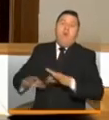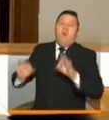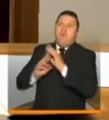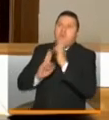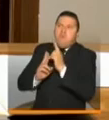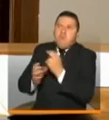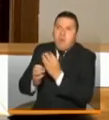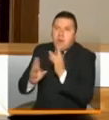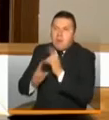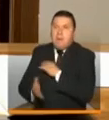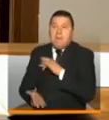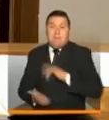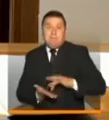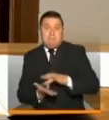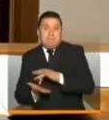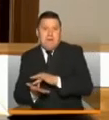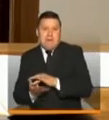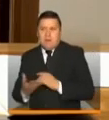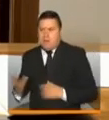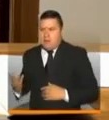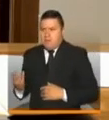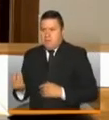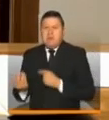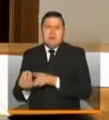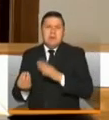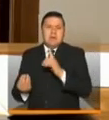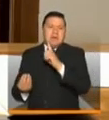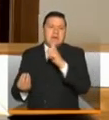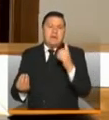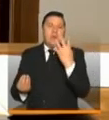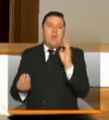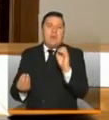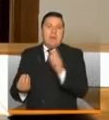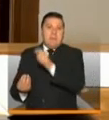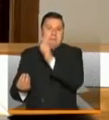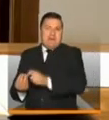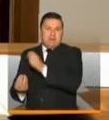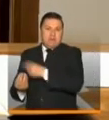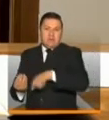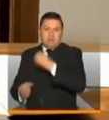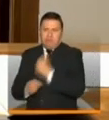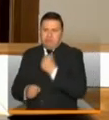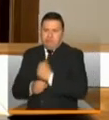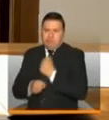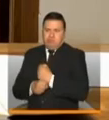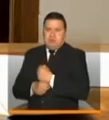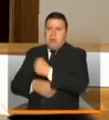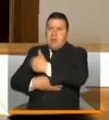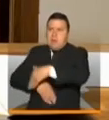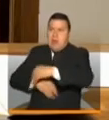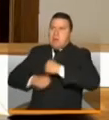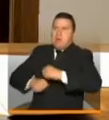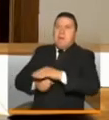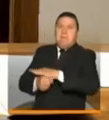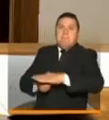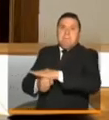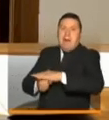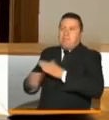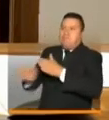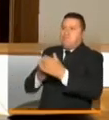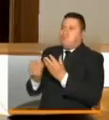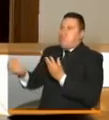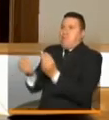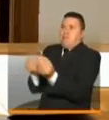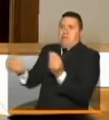con la participación de un contingente de cerca de 140 personas trabajando en calle, en los barrios de la ciudad,